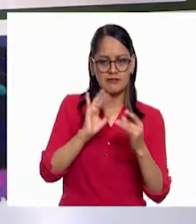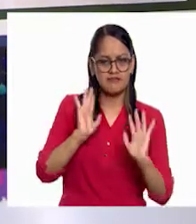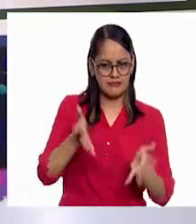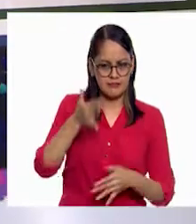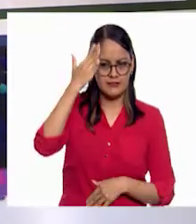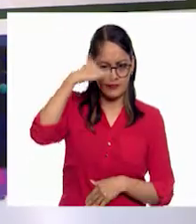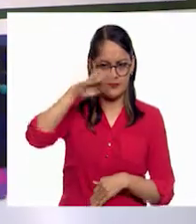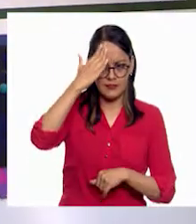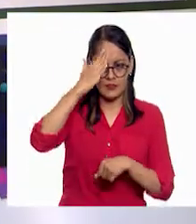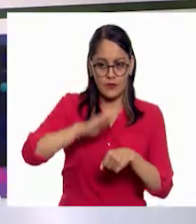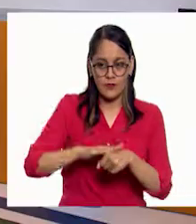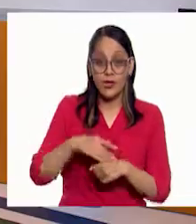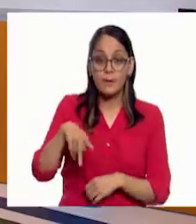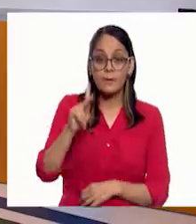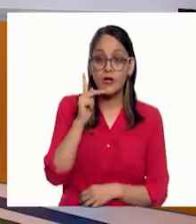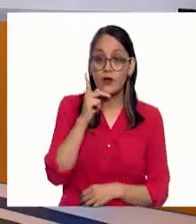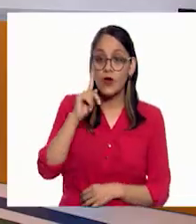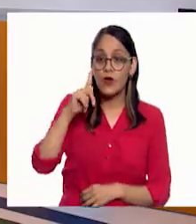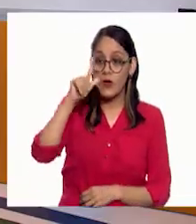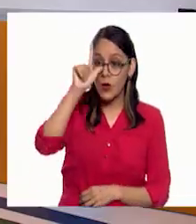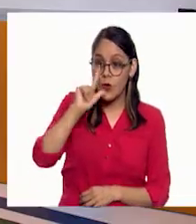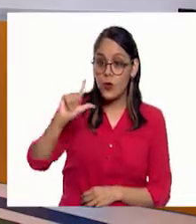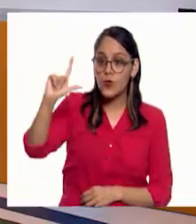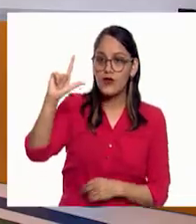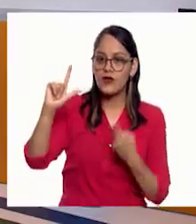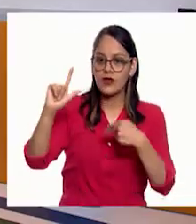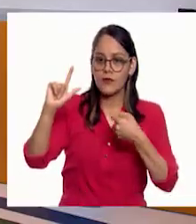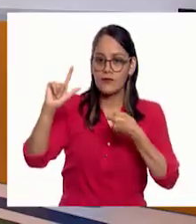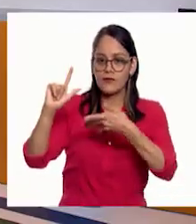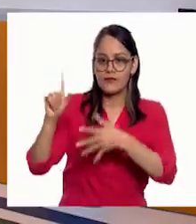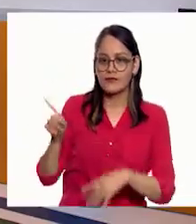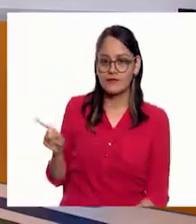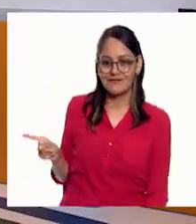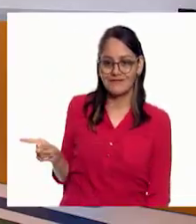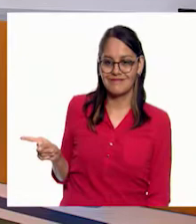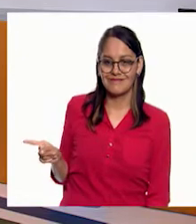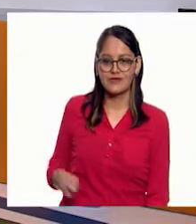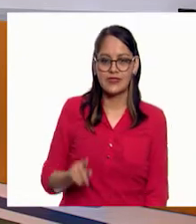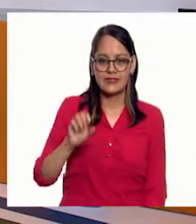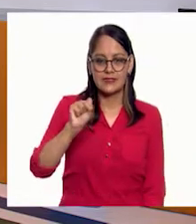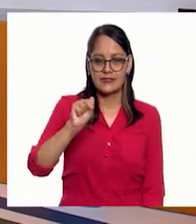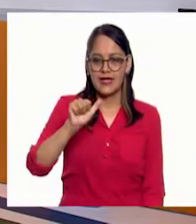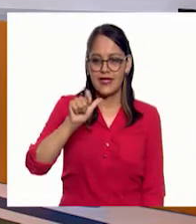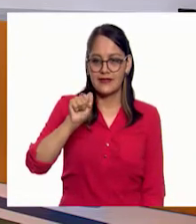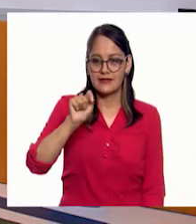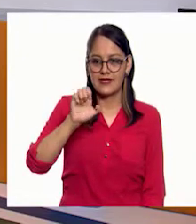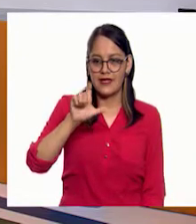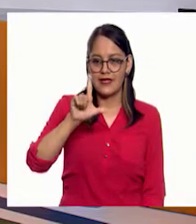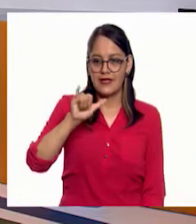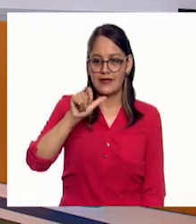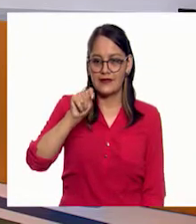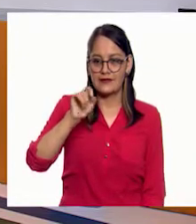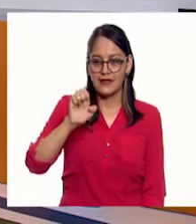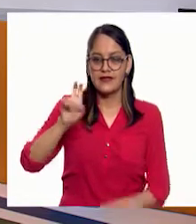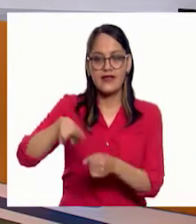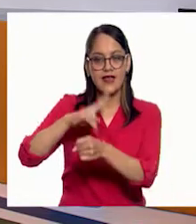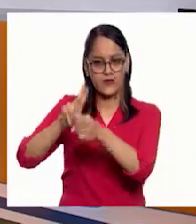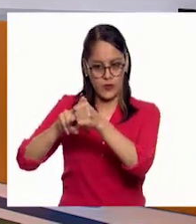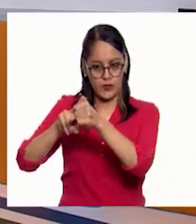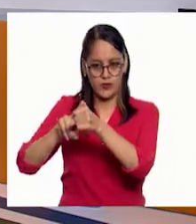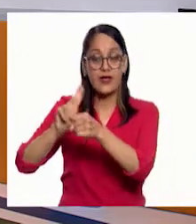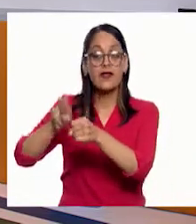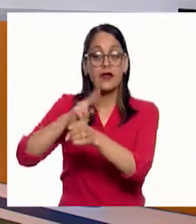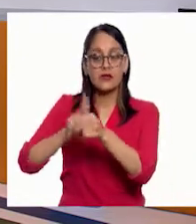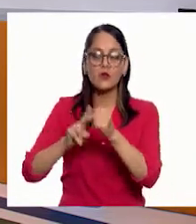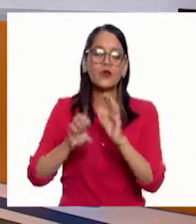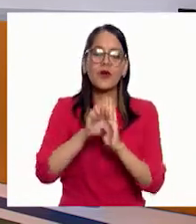La un satélite natural. Un satélite Si recordamos, hay satélites artificiales, como los que ocupamos para la